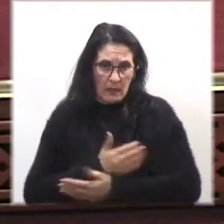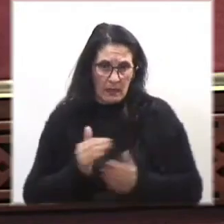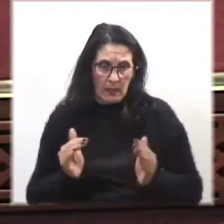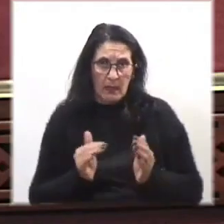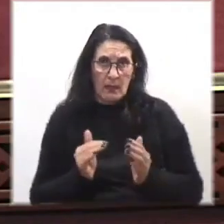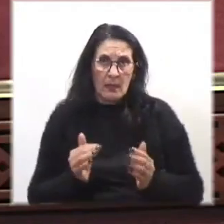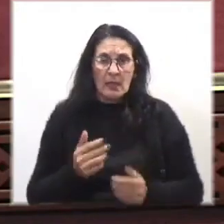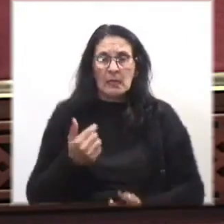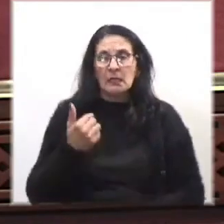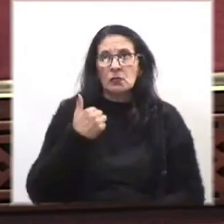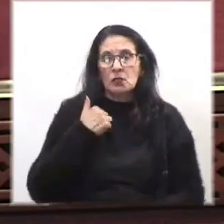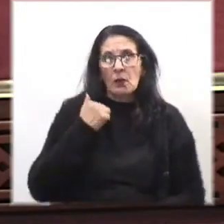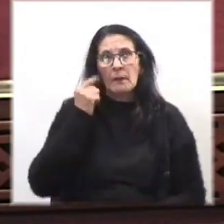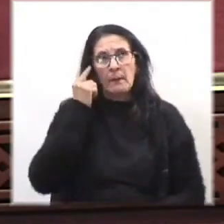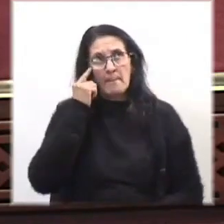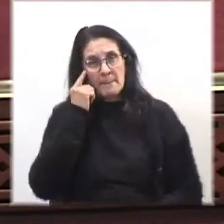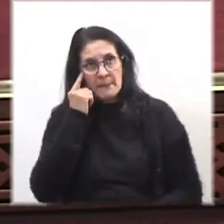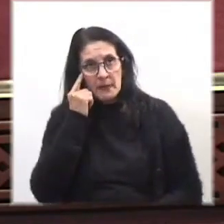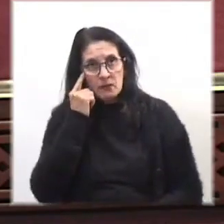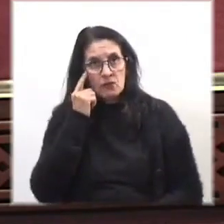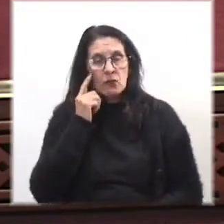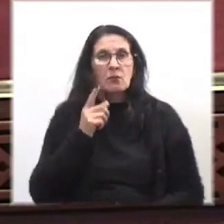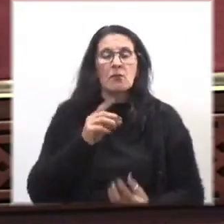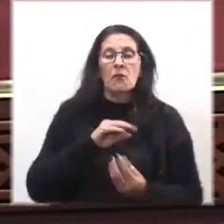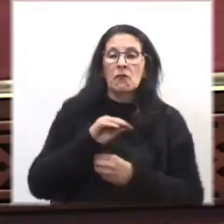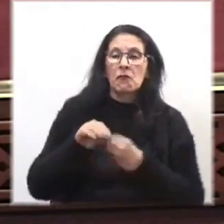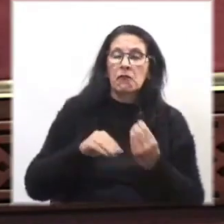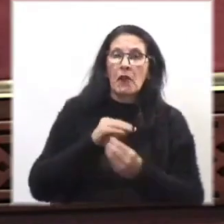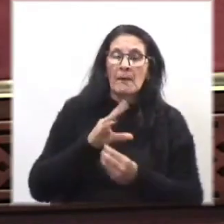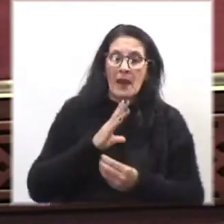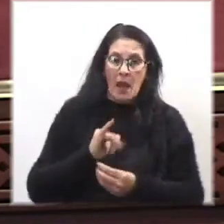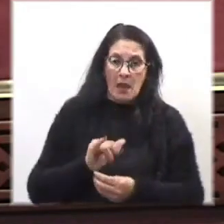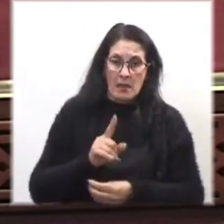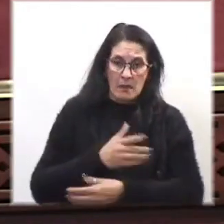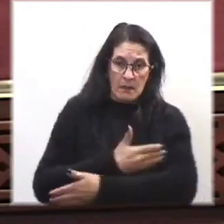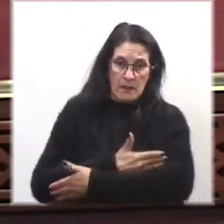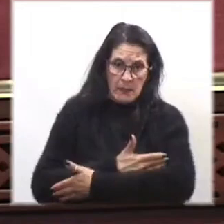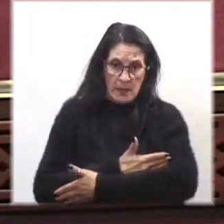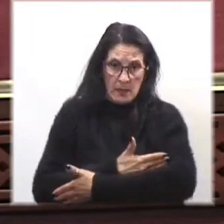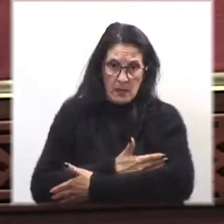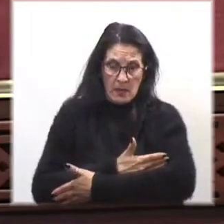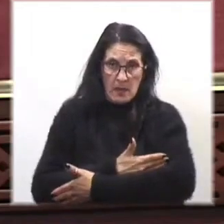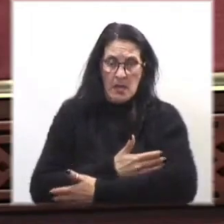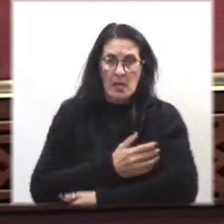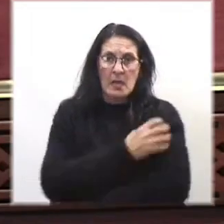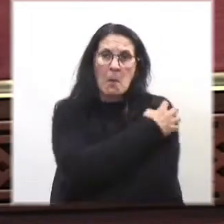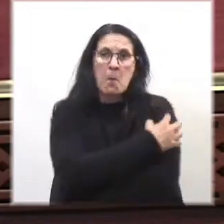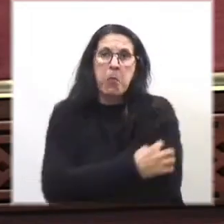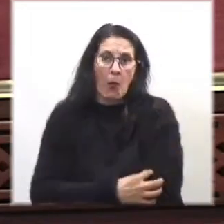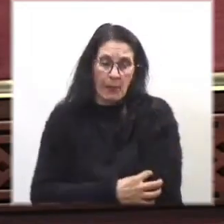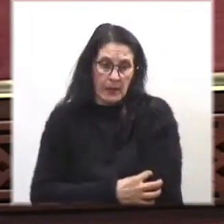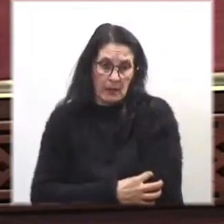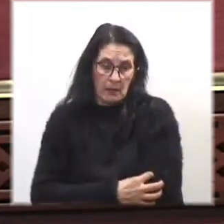y más me compadezco de las familias que tienen bebés y son pobres.